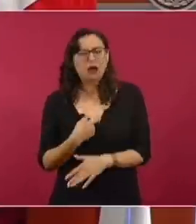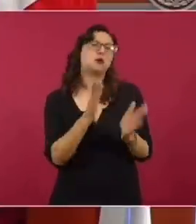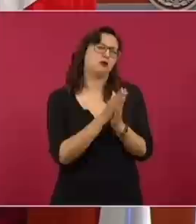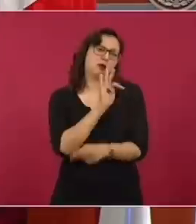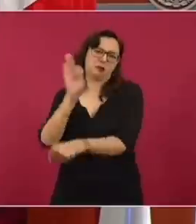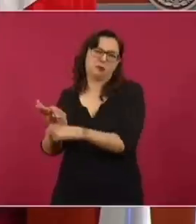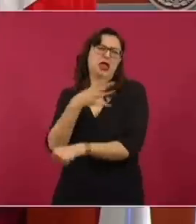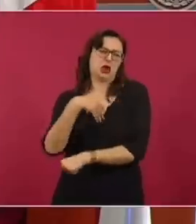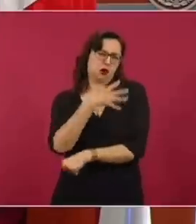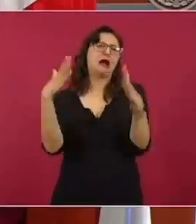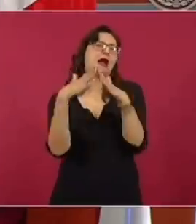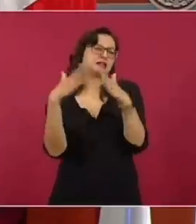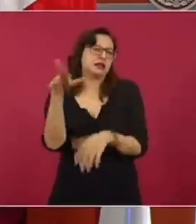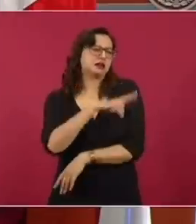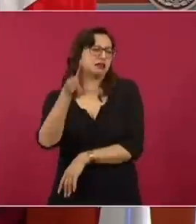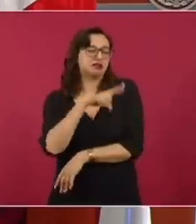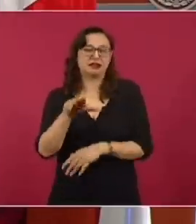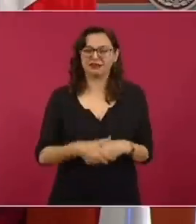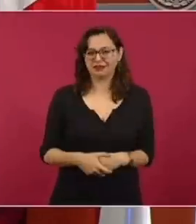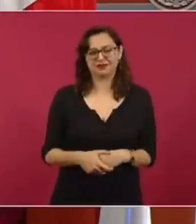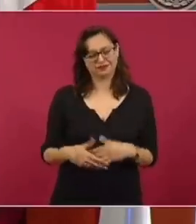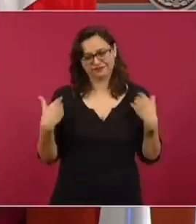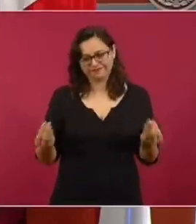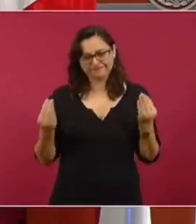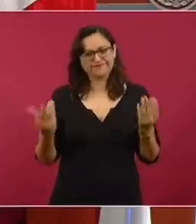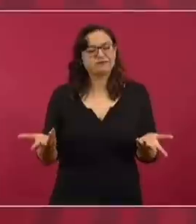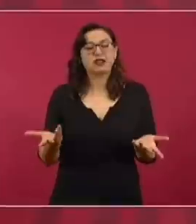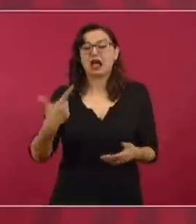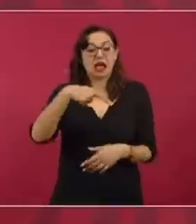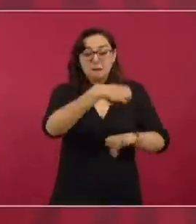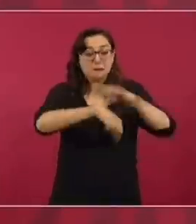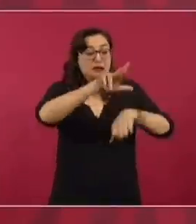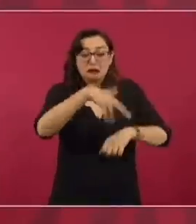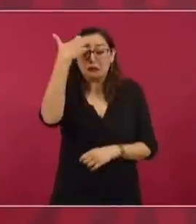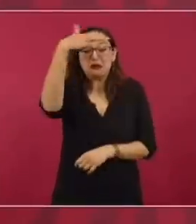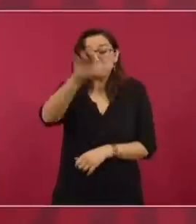a José Ramón. Ni conozco la empresa, ni nada, absolutamente.